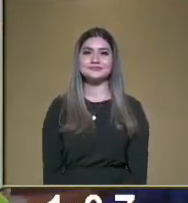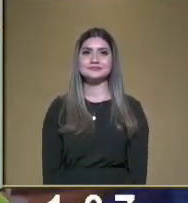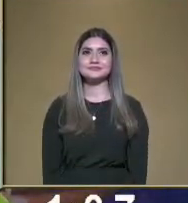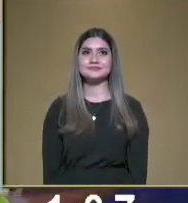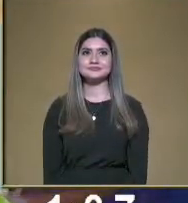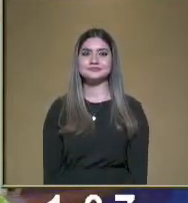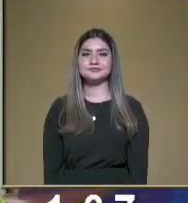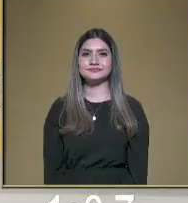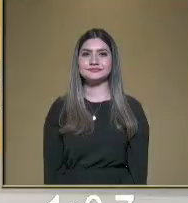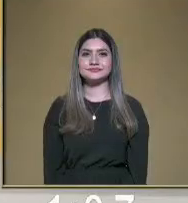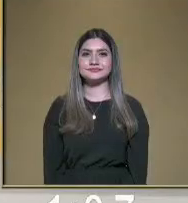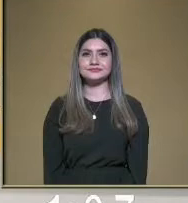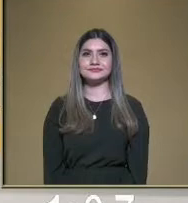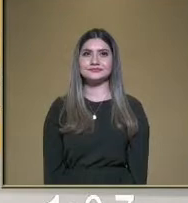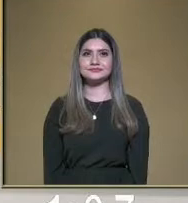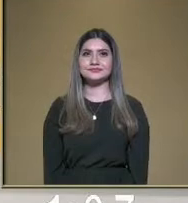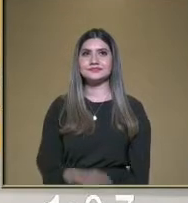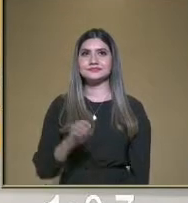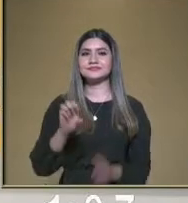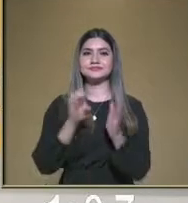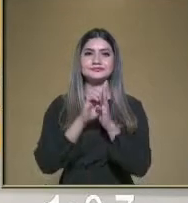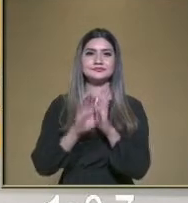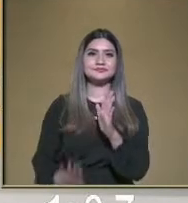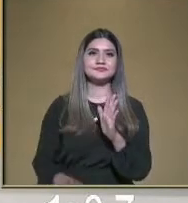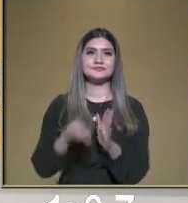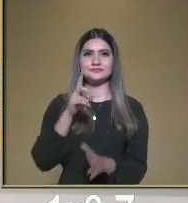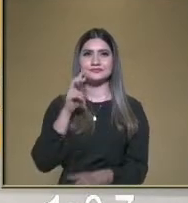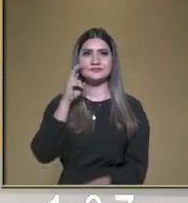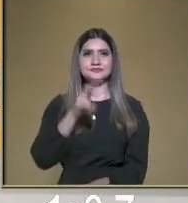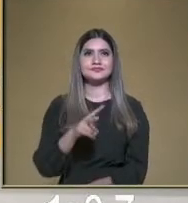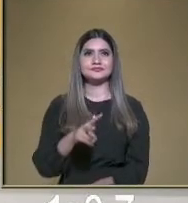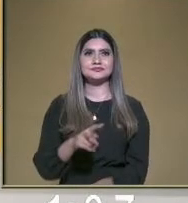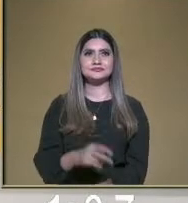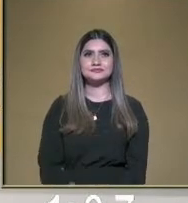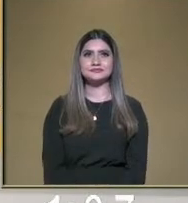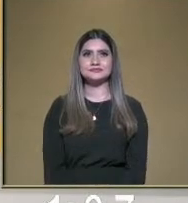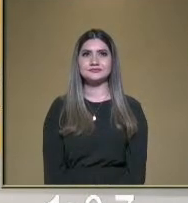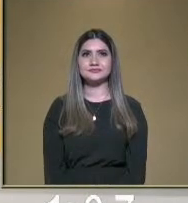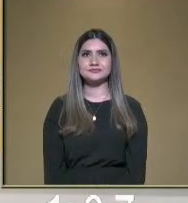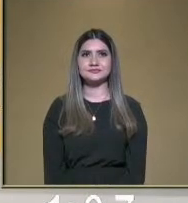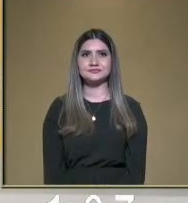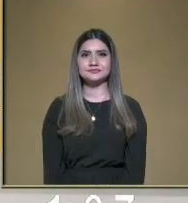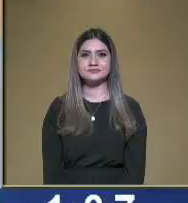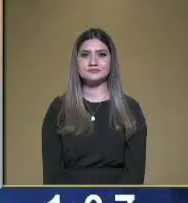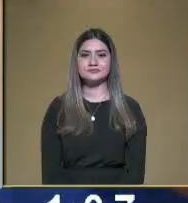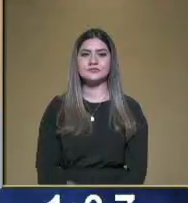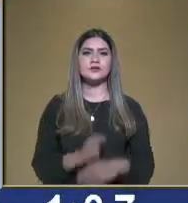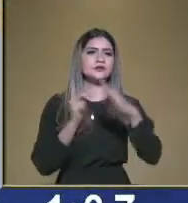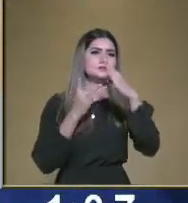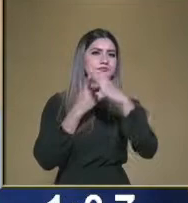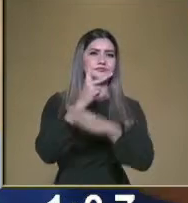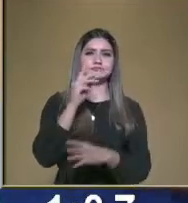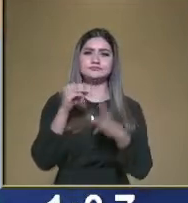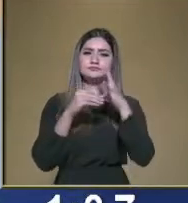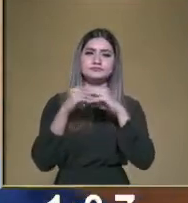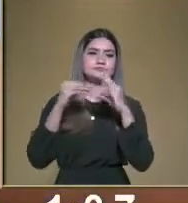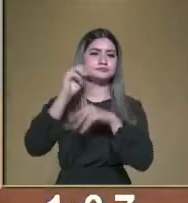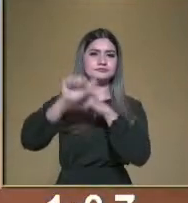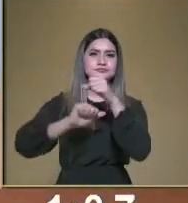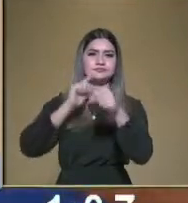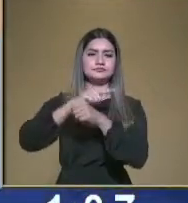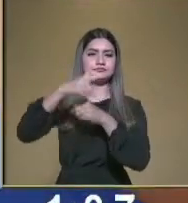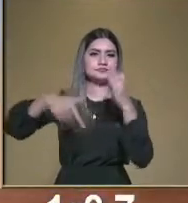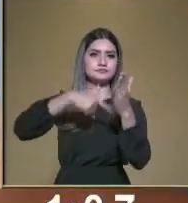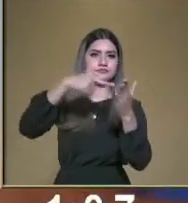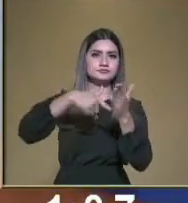tenemos el petaca, bueno, aquí podemos encontrar palabras tanto como en plantas, fruto, animales, lugar,